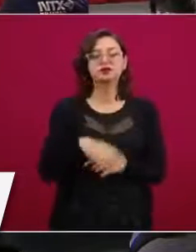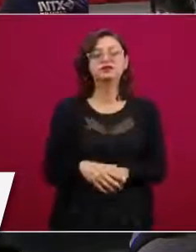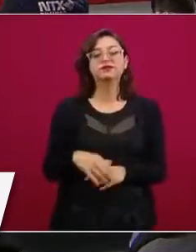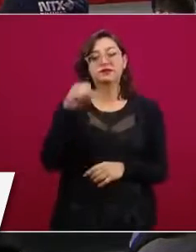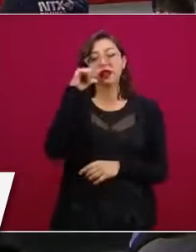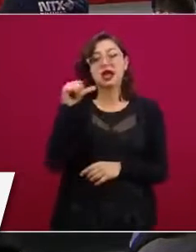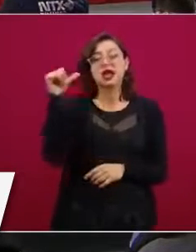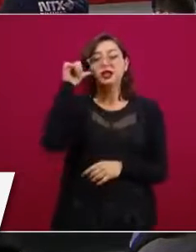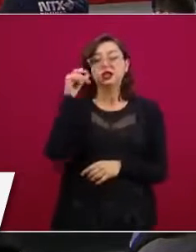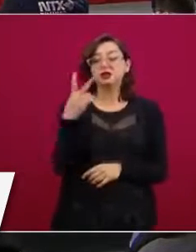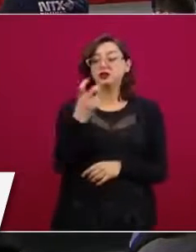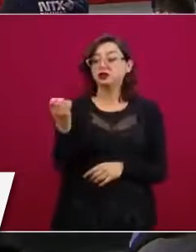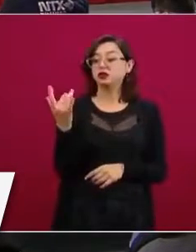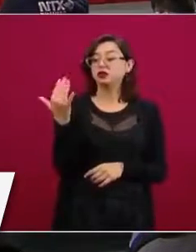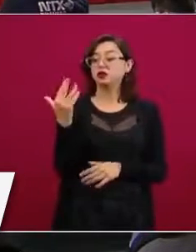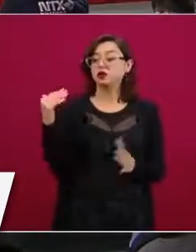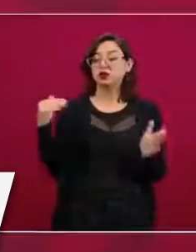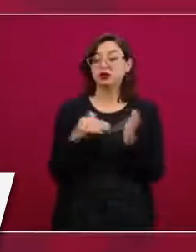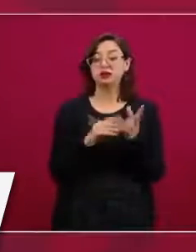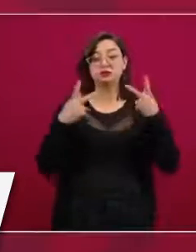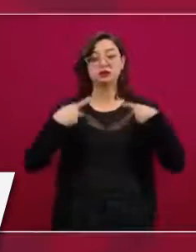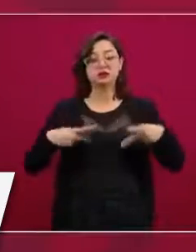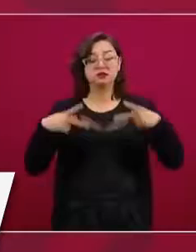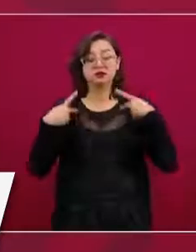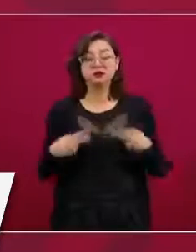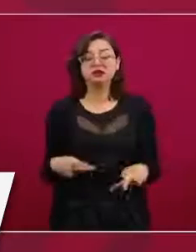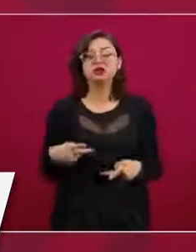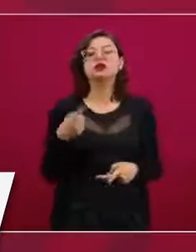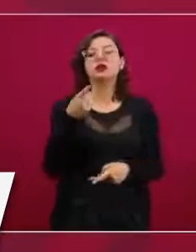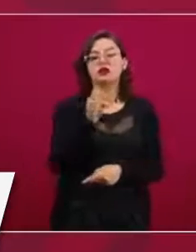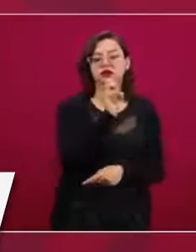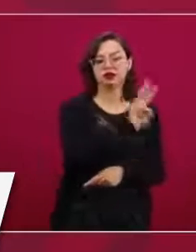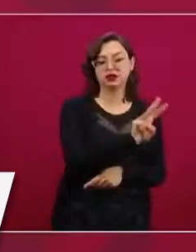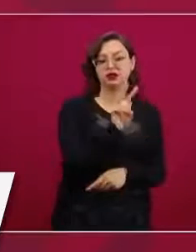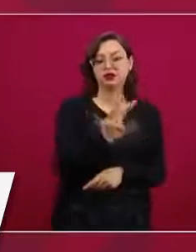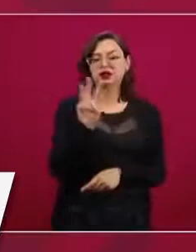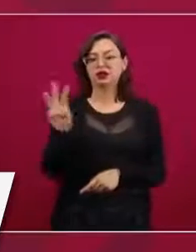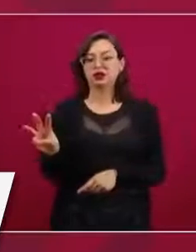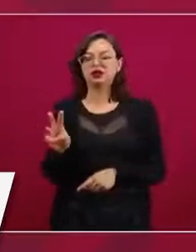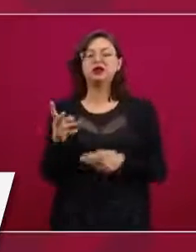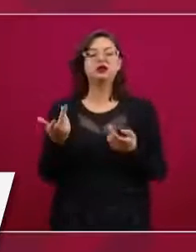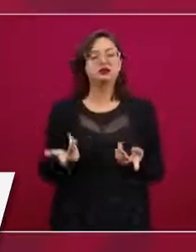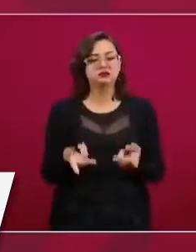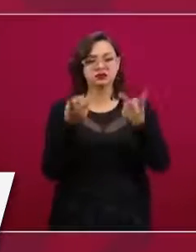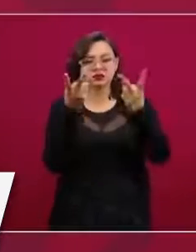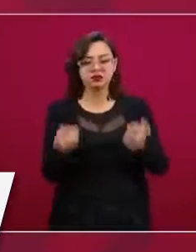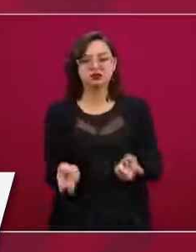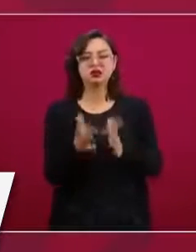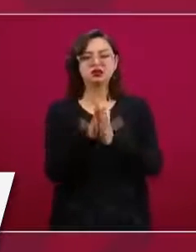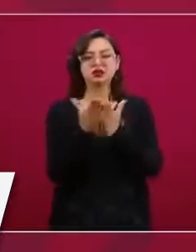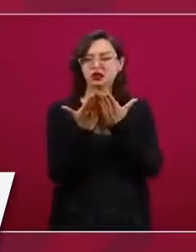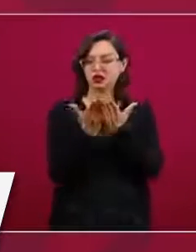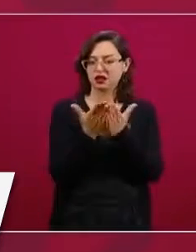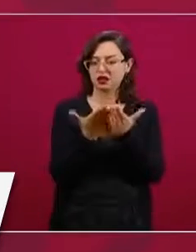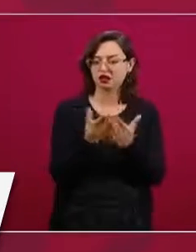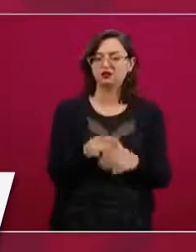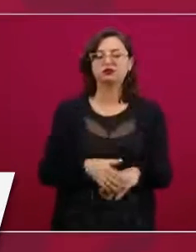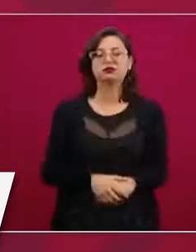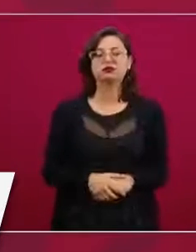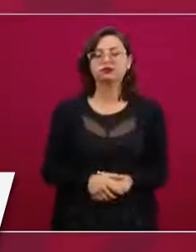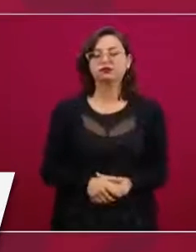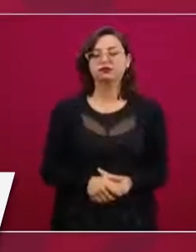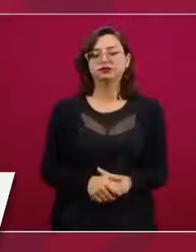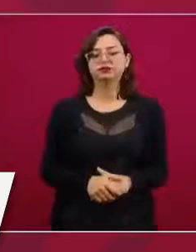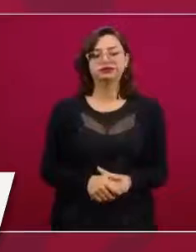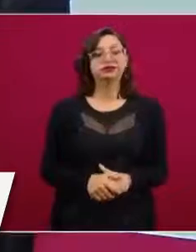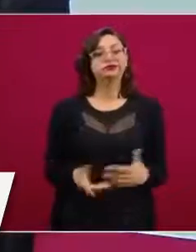personas consultaron la página de los libros de texto gratuitos que ya están en formato digital. Los libros de texto gratuitos